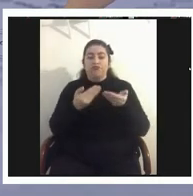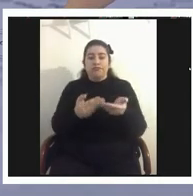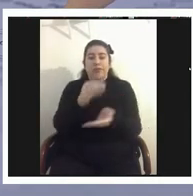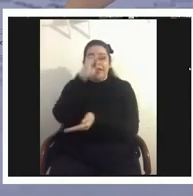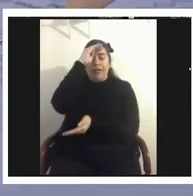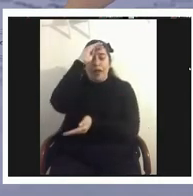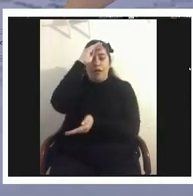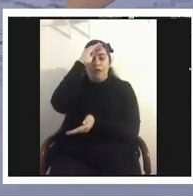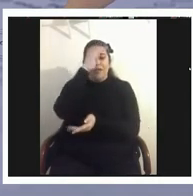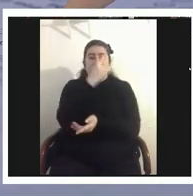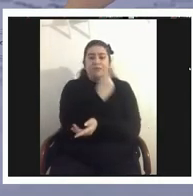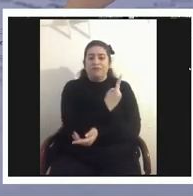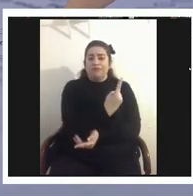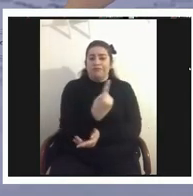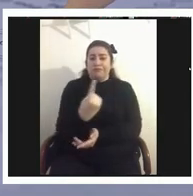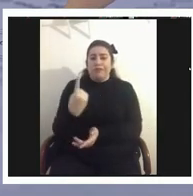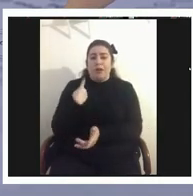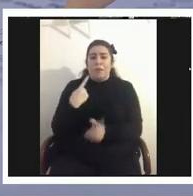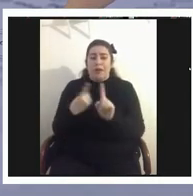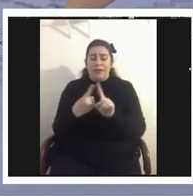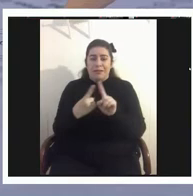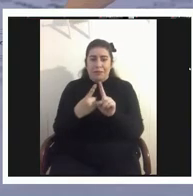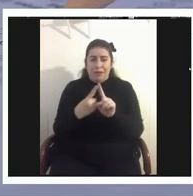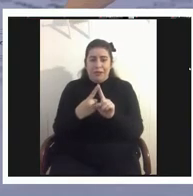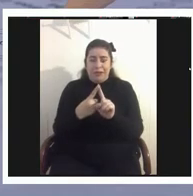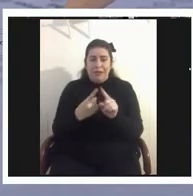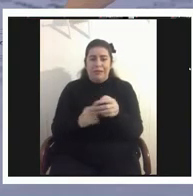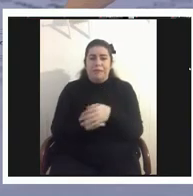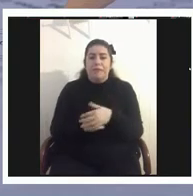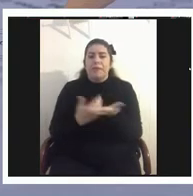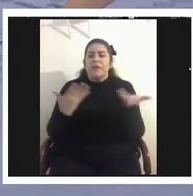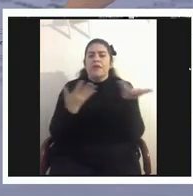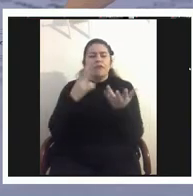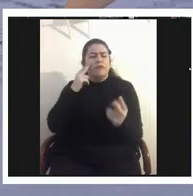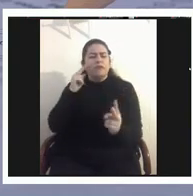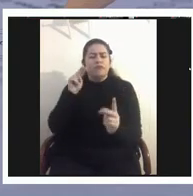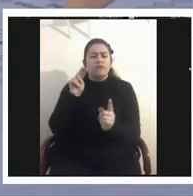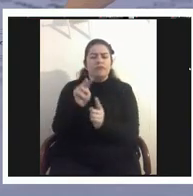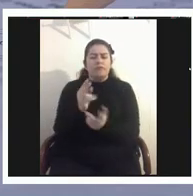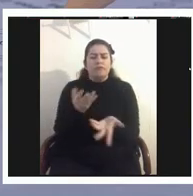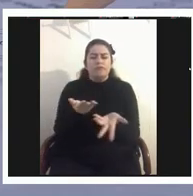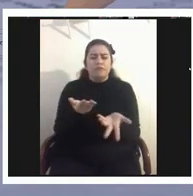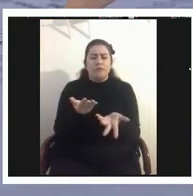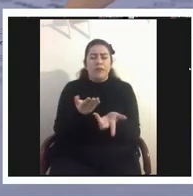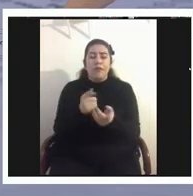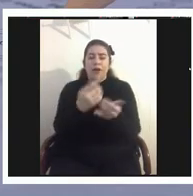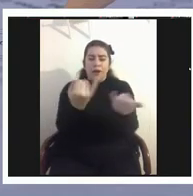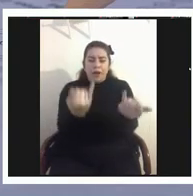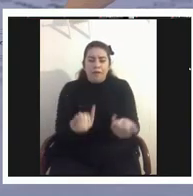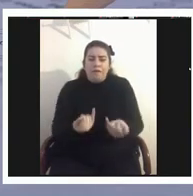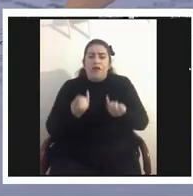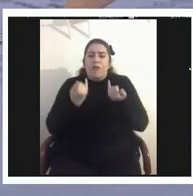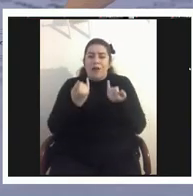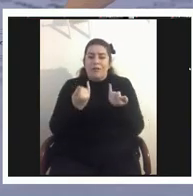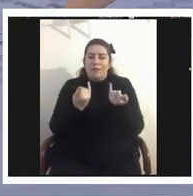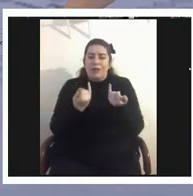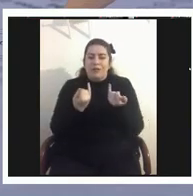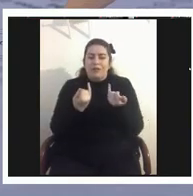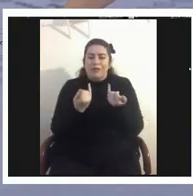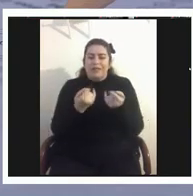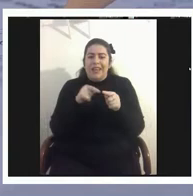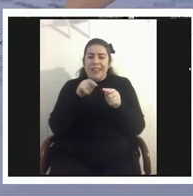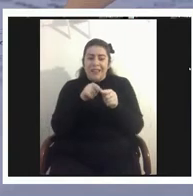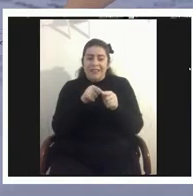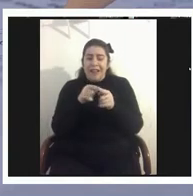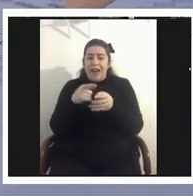participantes clave como se ve esto es que también vamos a tener información que proviene de las evaluaciones